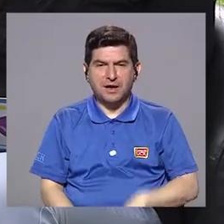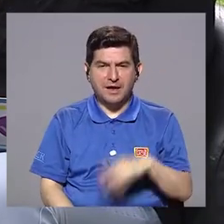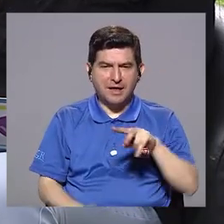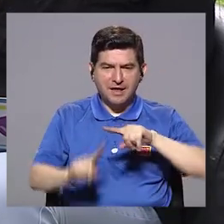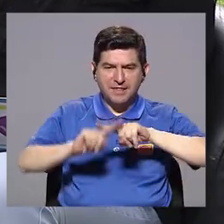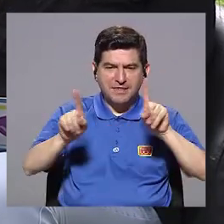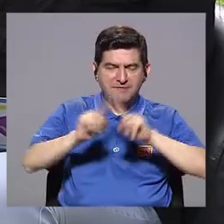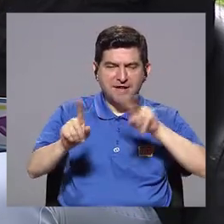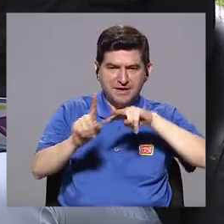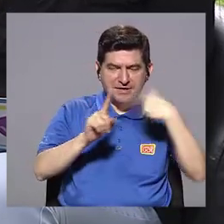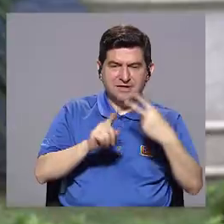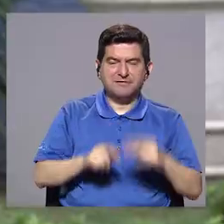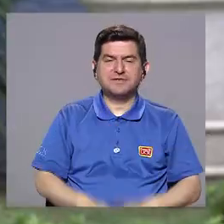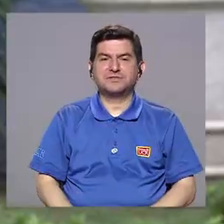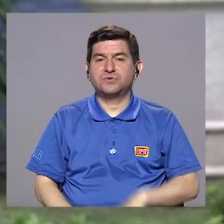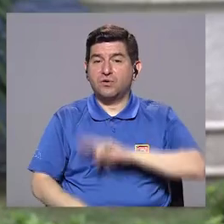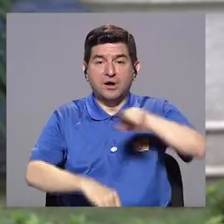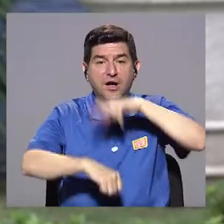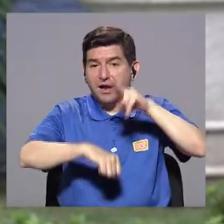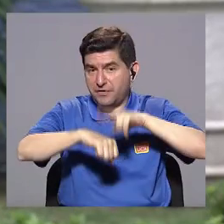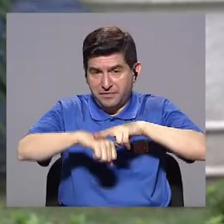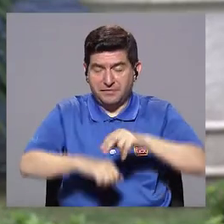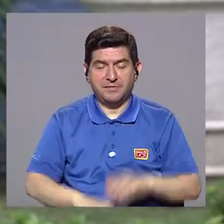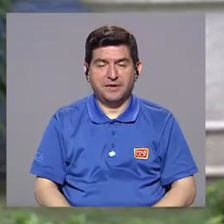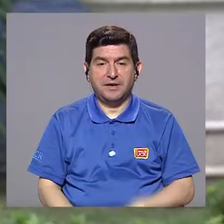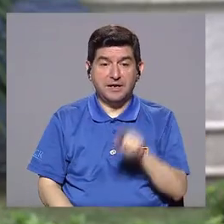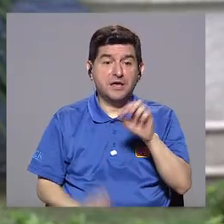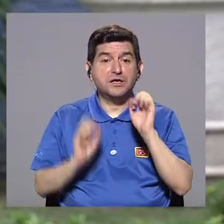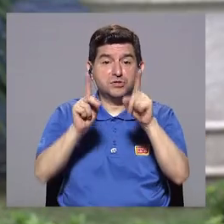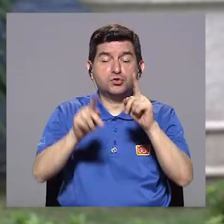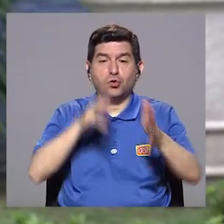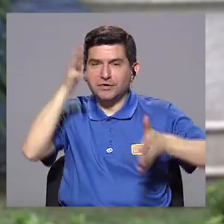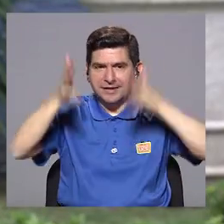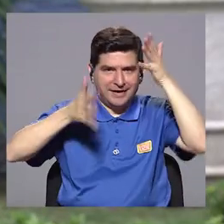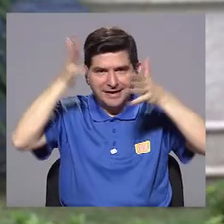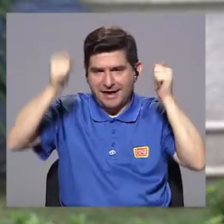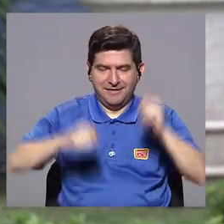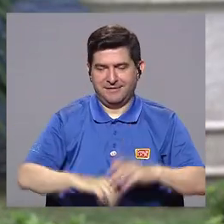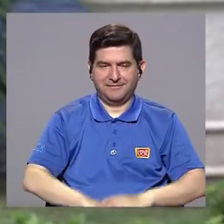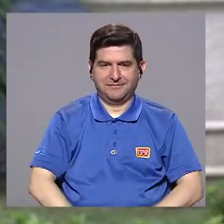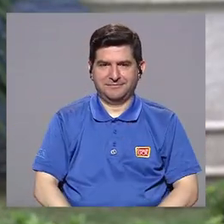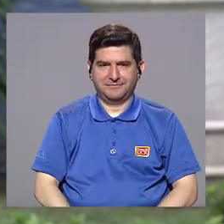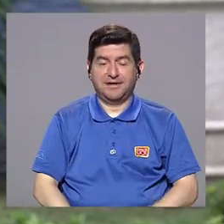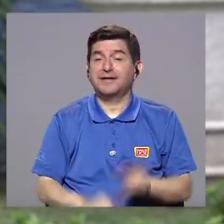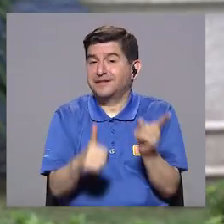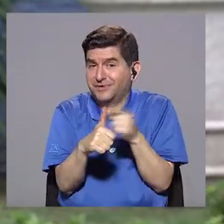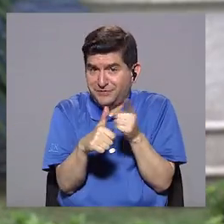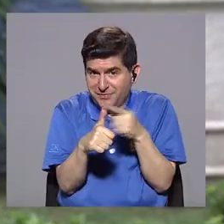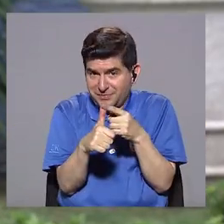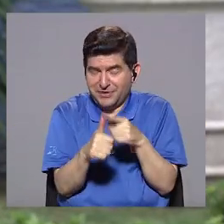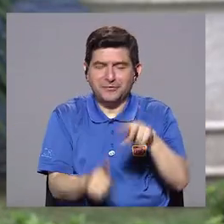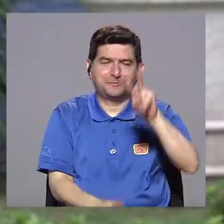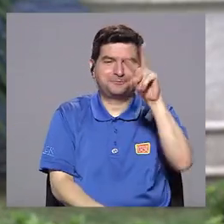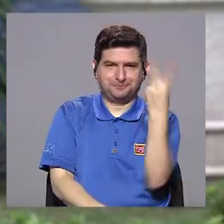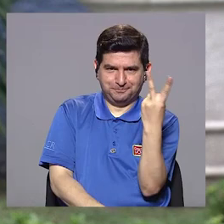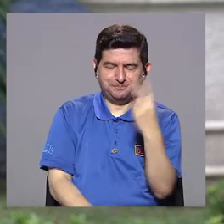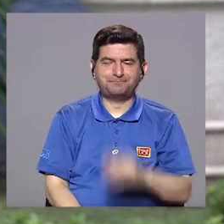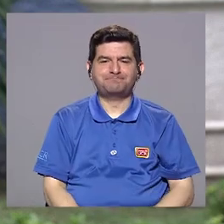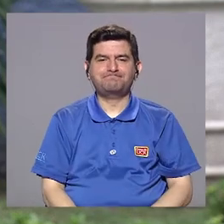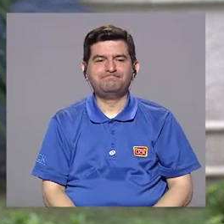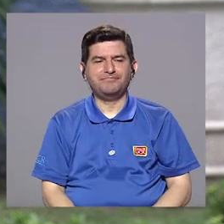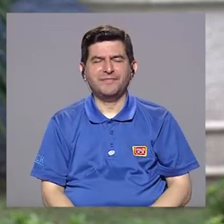de la vida distinta al común de la gente. Y eso les da muchísimas posibilidades para crear. Eso es lo primero. Lo segundo,